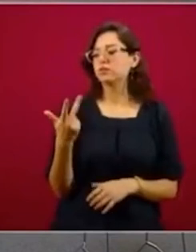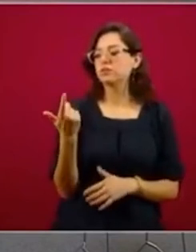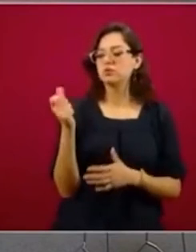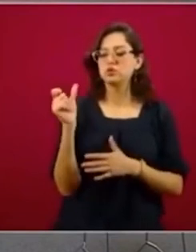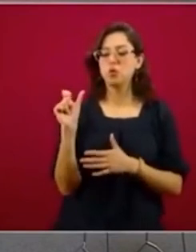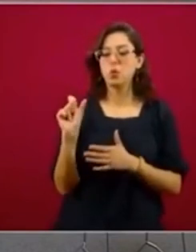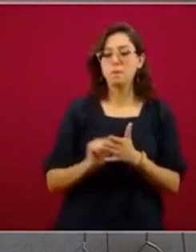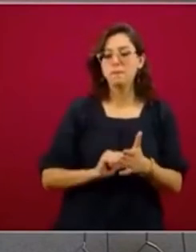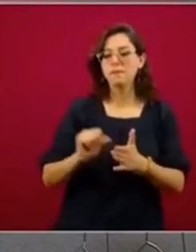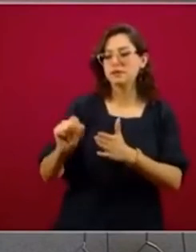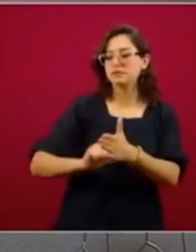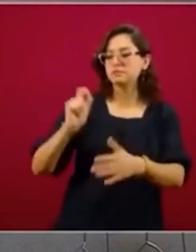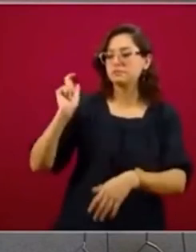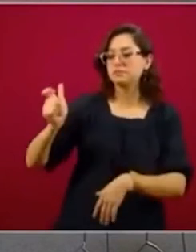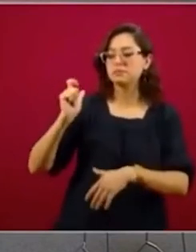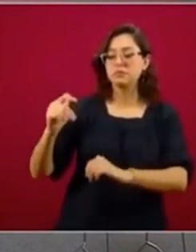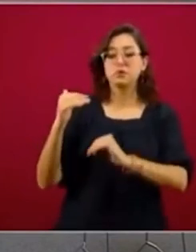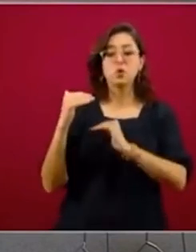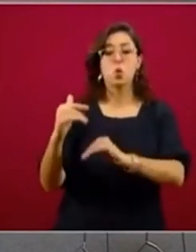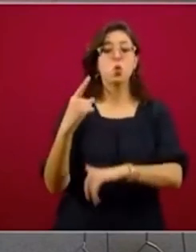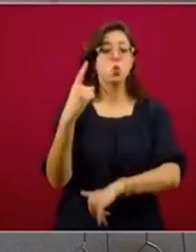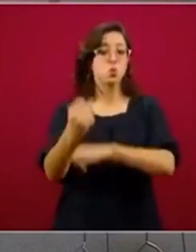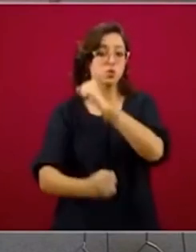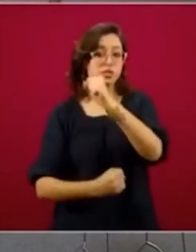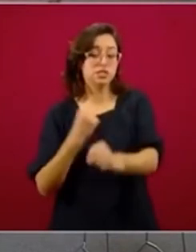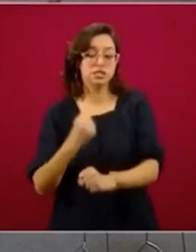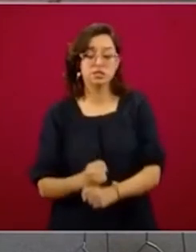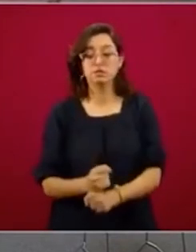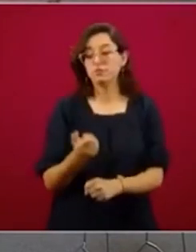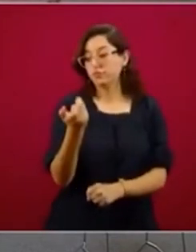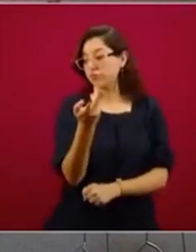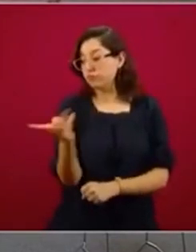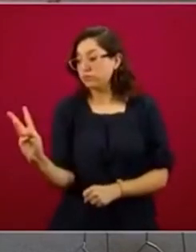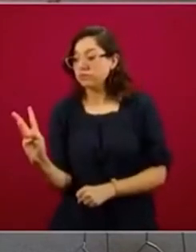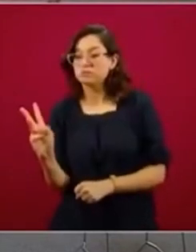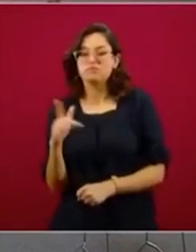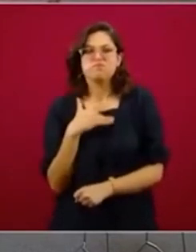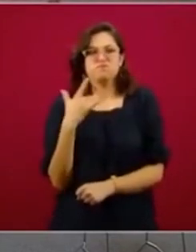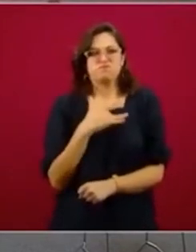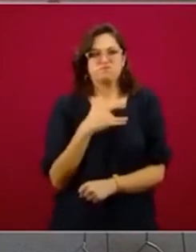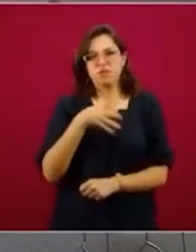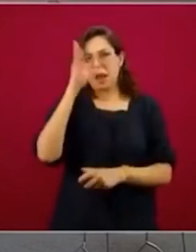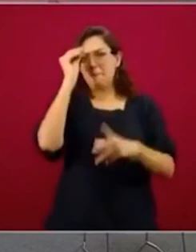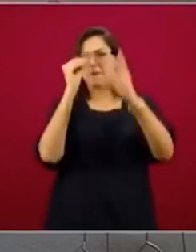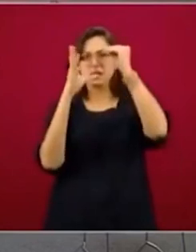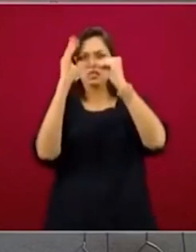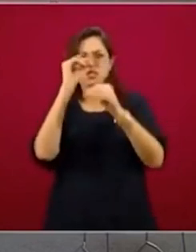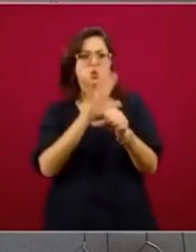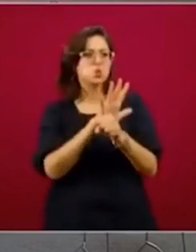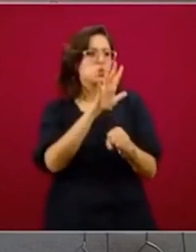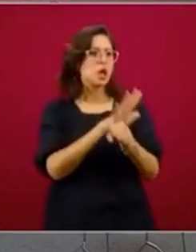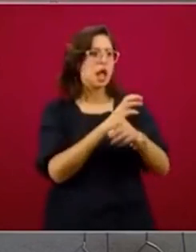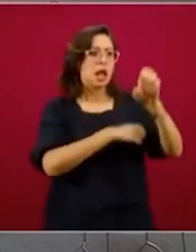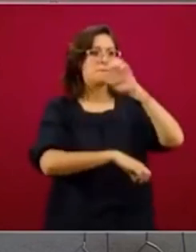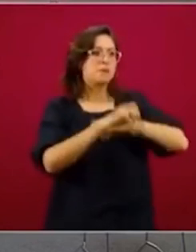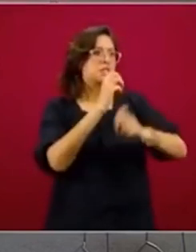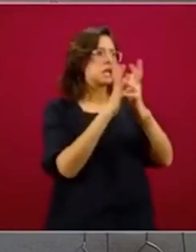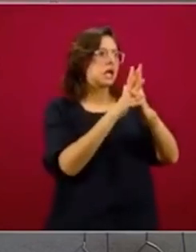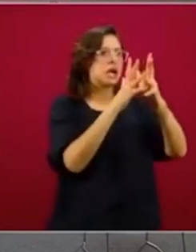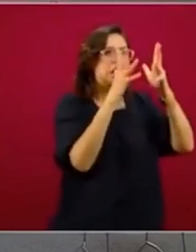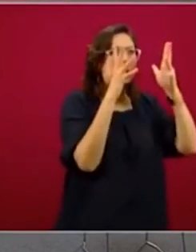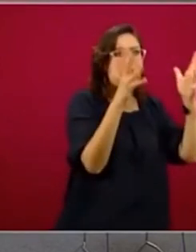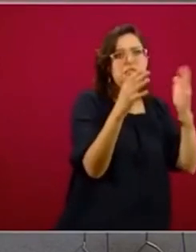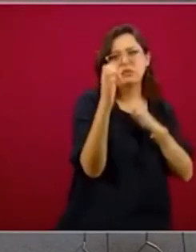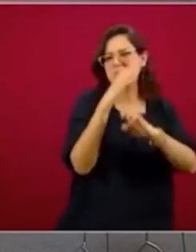mes, hasta por un año. Todos los aprendices eligen un centro de trabajo, una empresa desde las más grandes hasta las más